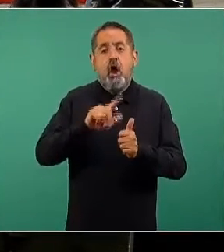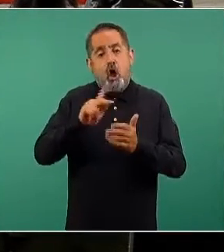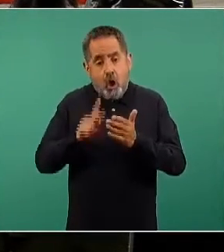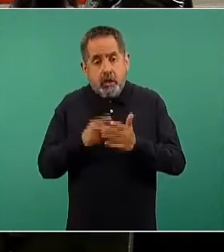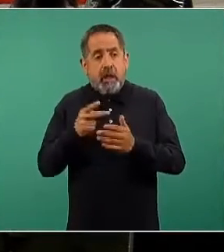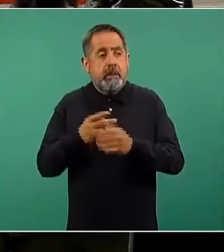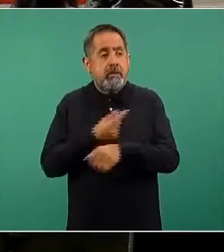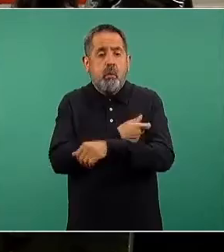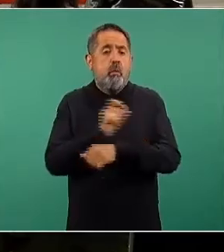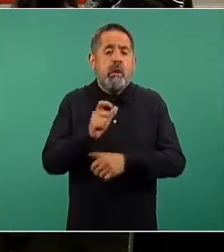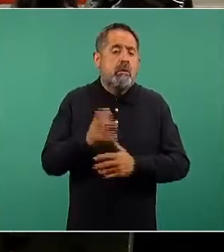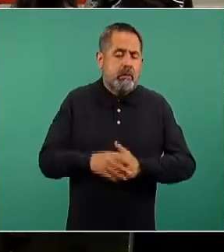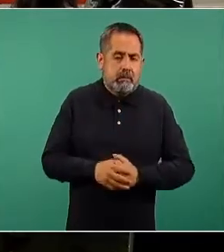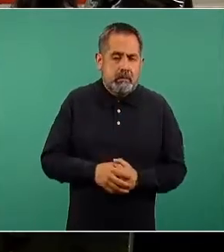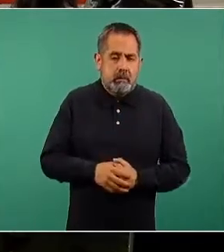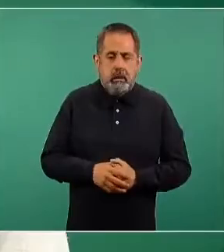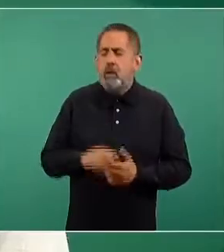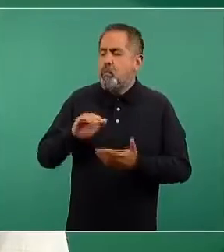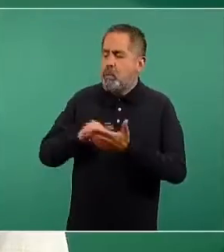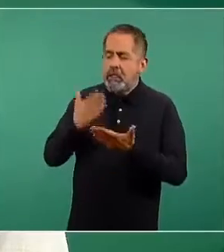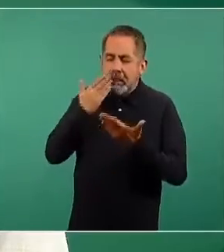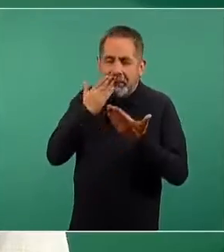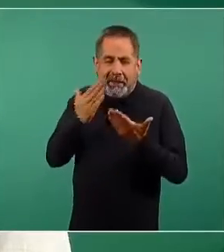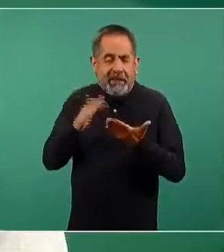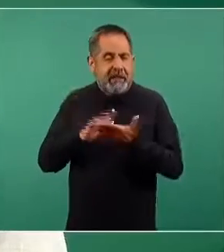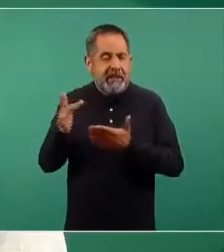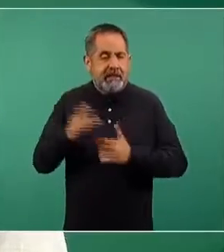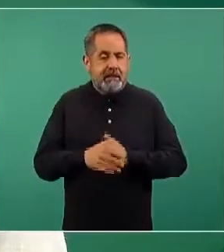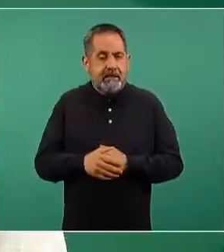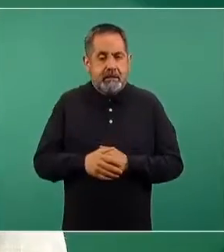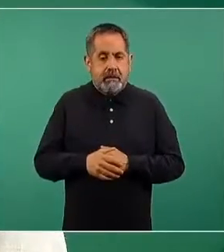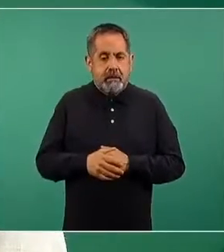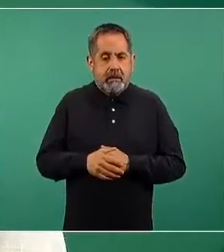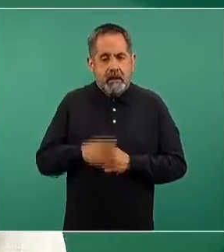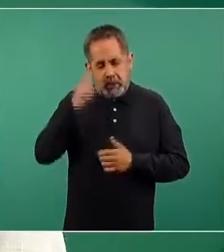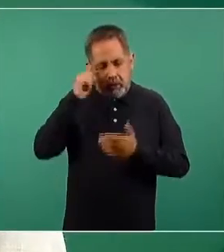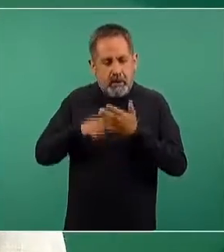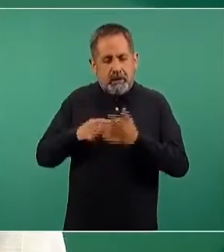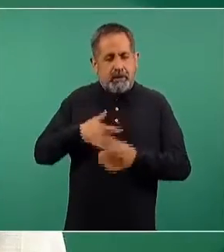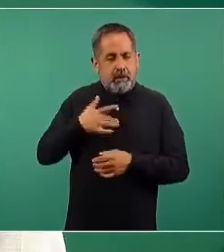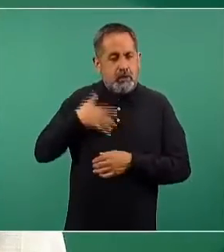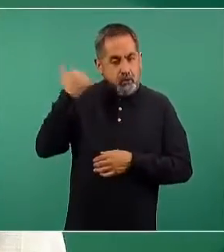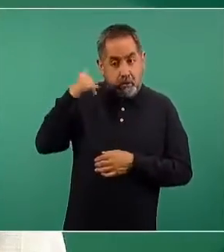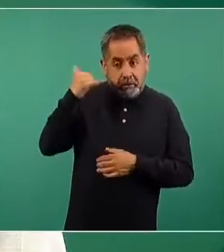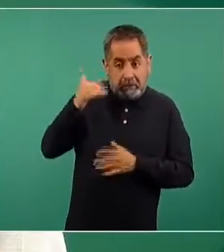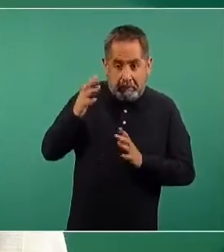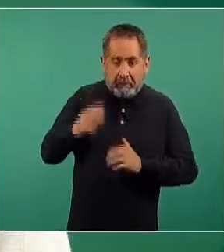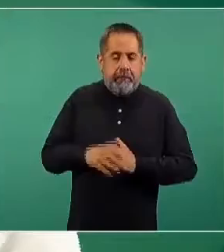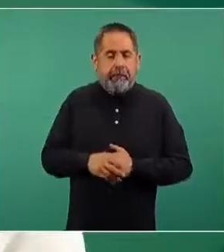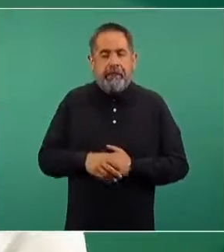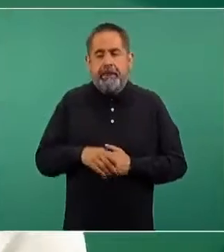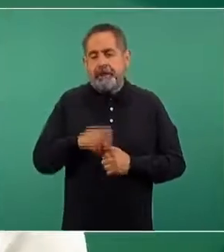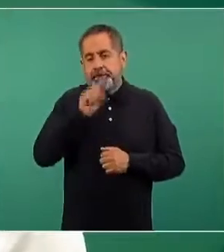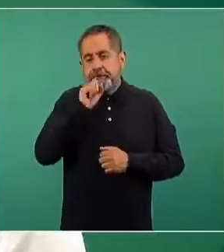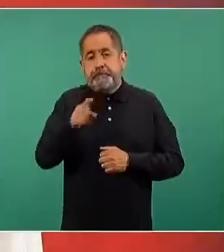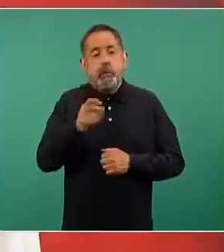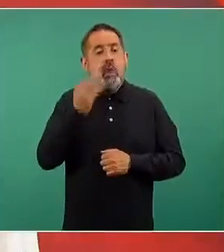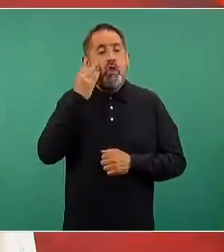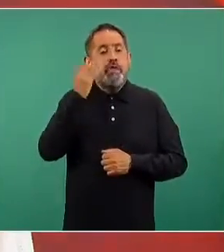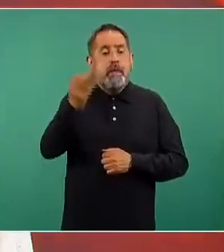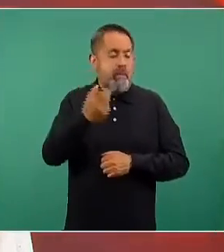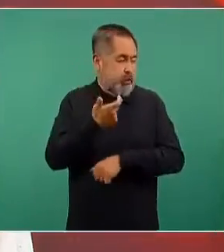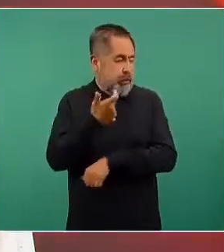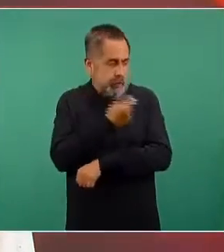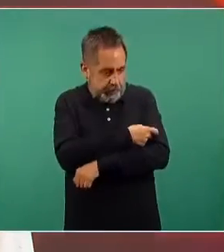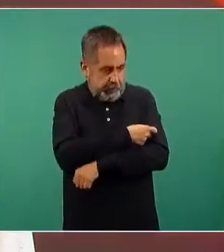Muchas gracias a la señora Marina Zip. Asumo que de Yucatán. Comenta que cuánto tiempo